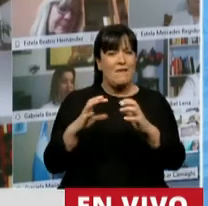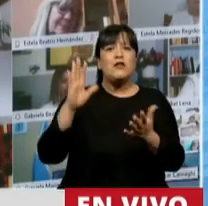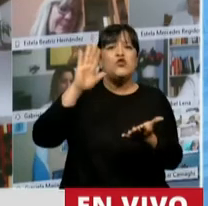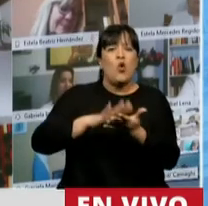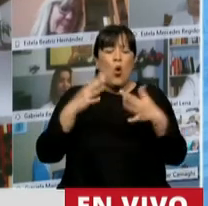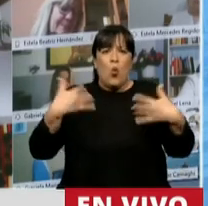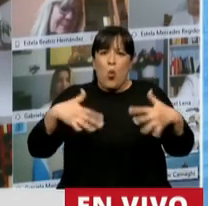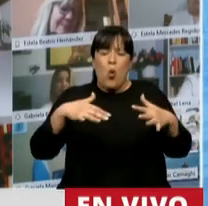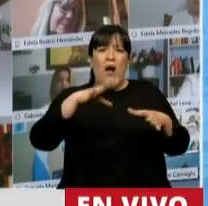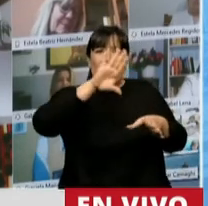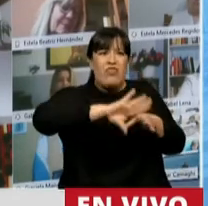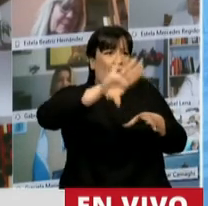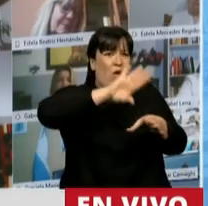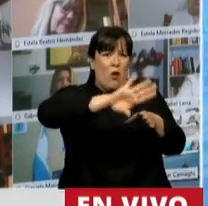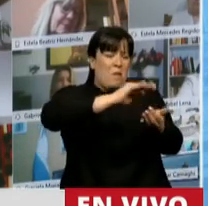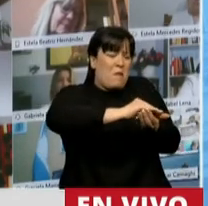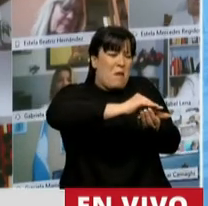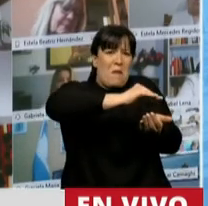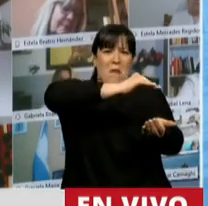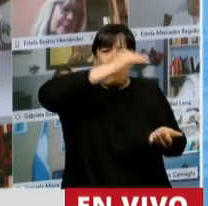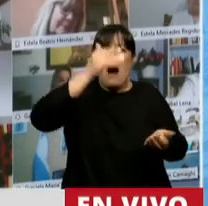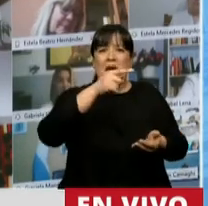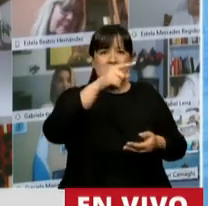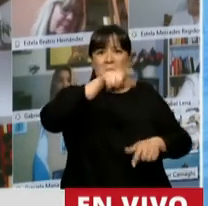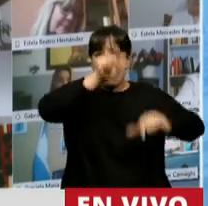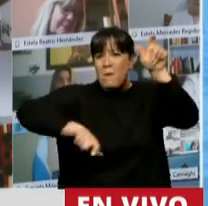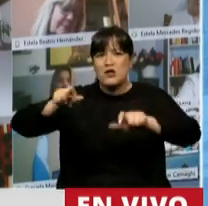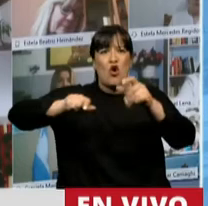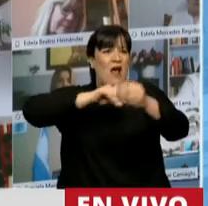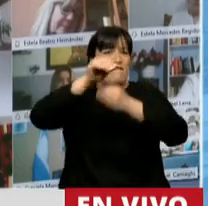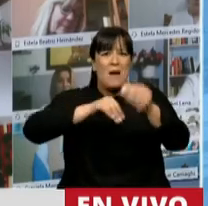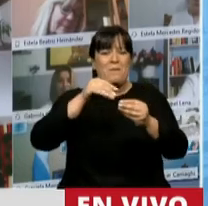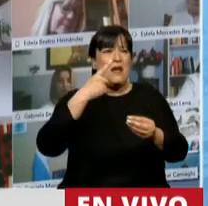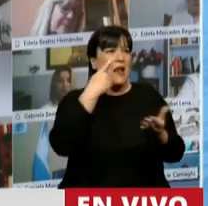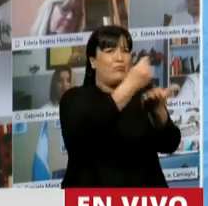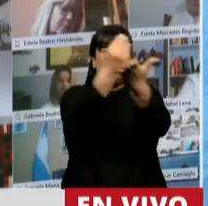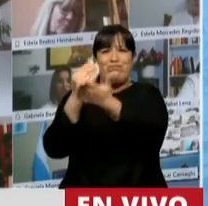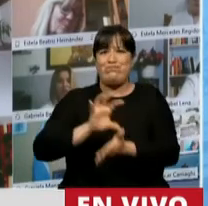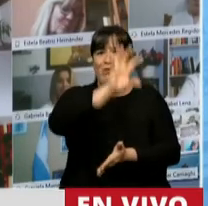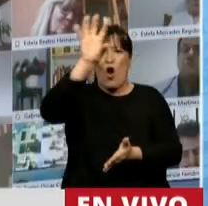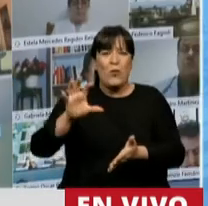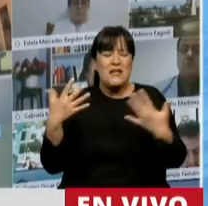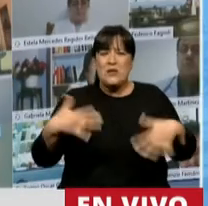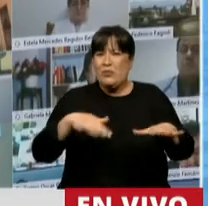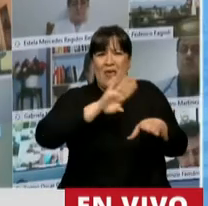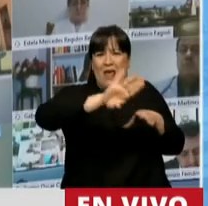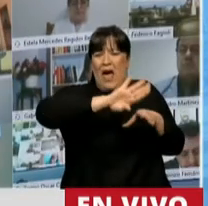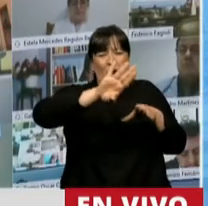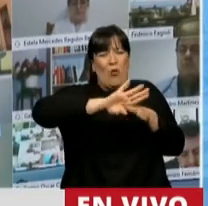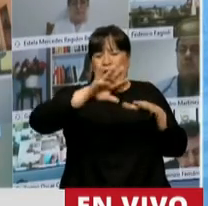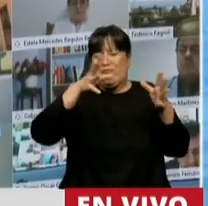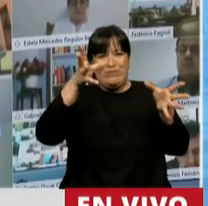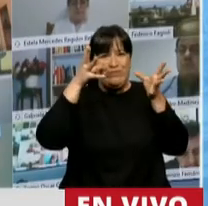sobreendeudamiento de cada una de las familias que viven a lo largo y a lo ancho de la Argentina. Y tiene que ver el